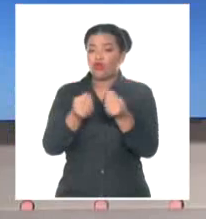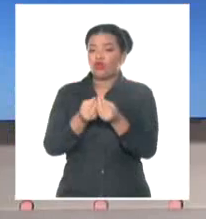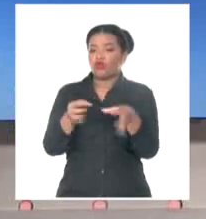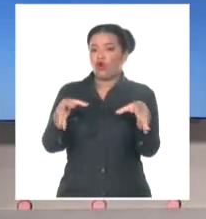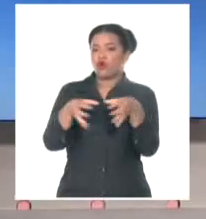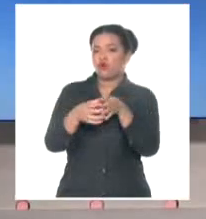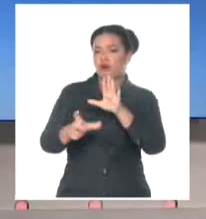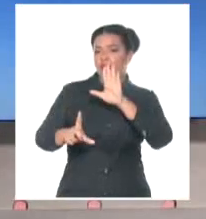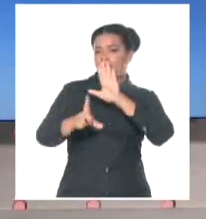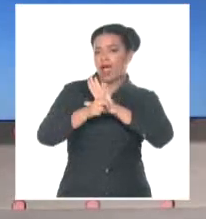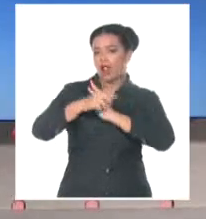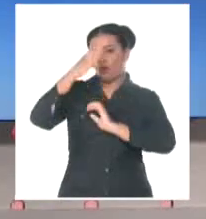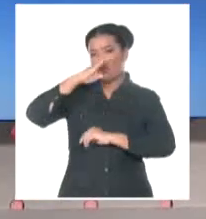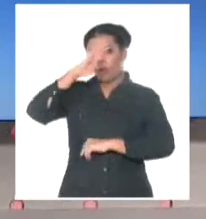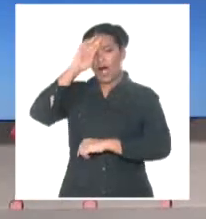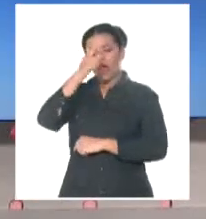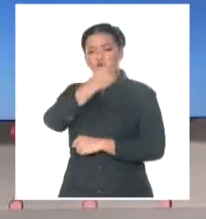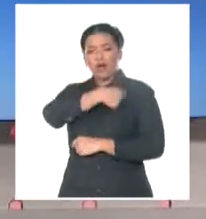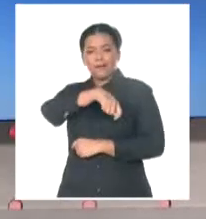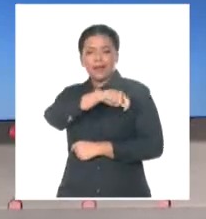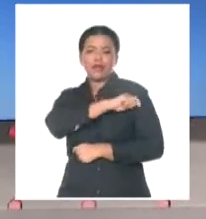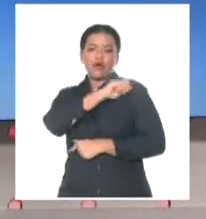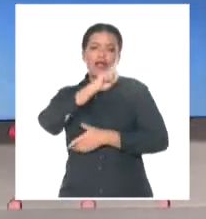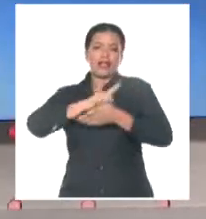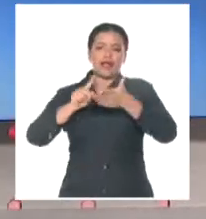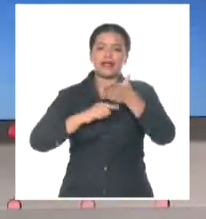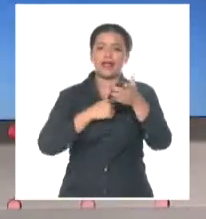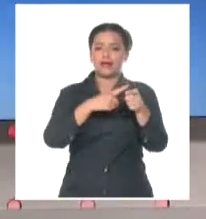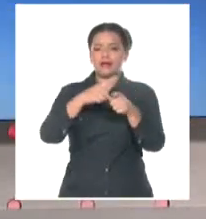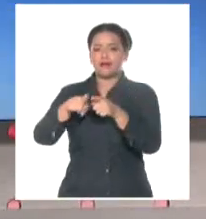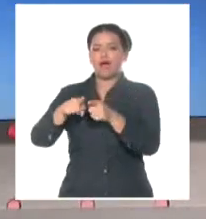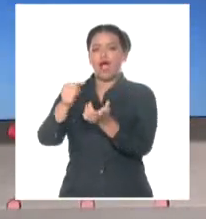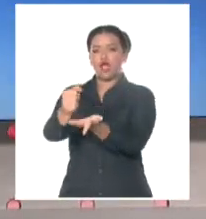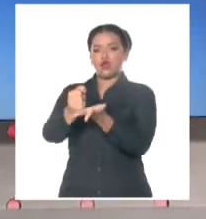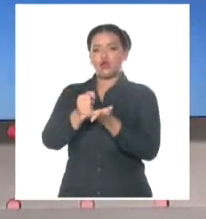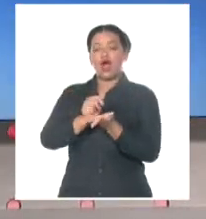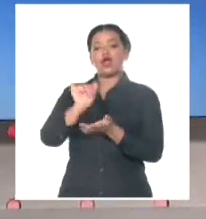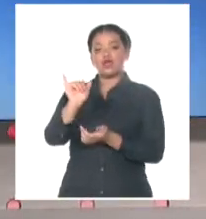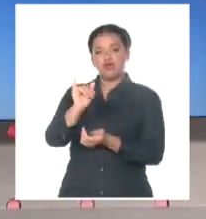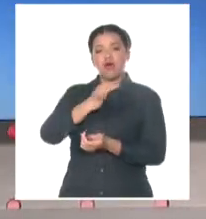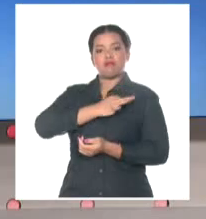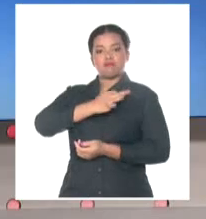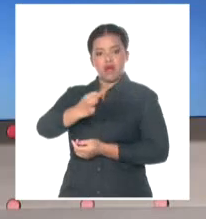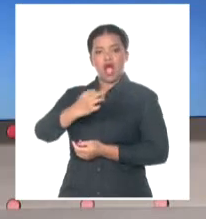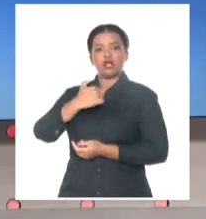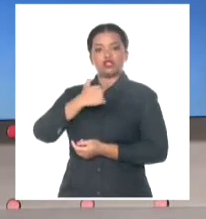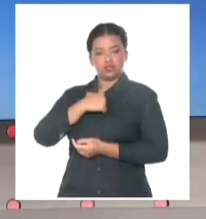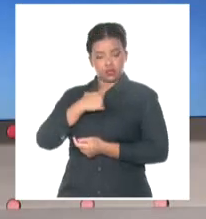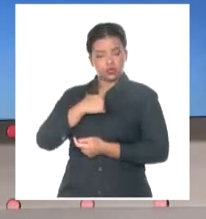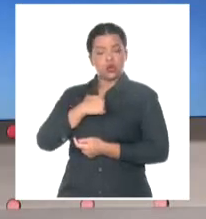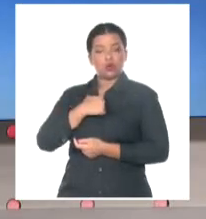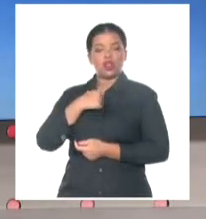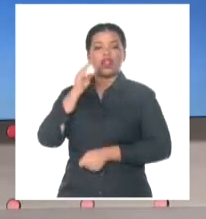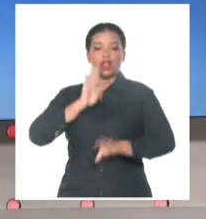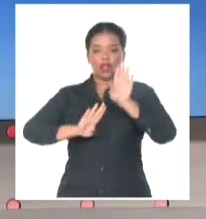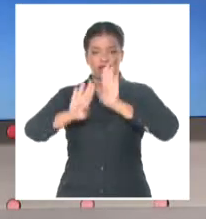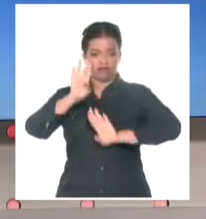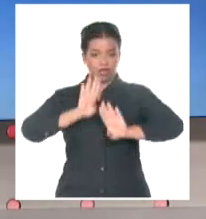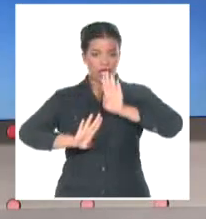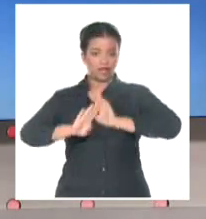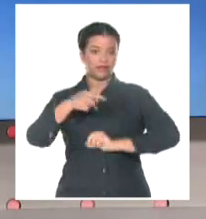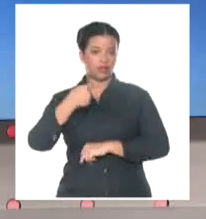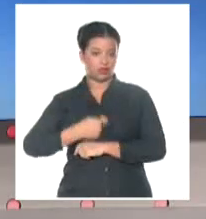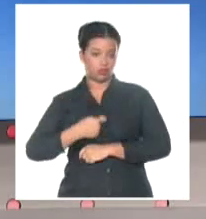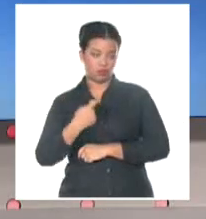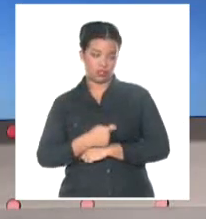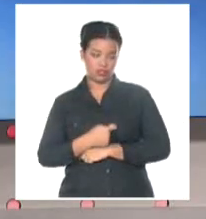cubanos, de españoles, de ingleses, he sido parte, he tenido esa posibilidad de no pocos momentos importantes que han permitido llegar hasta este